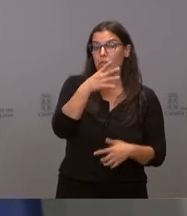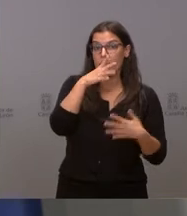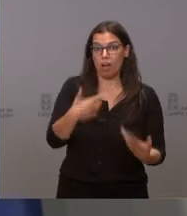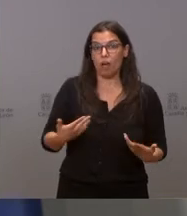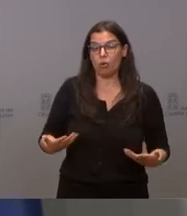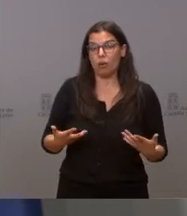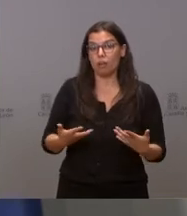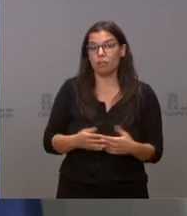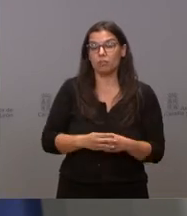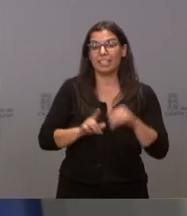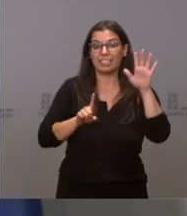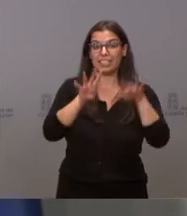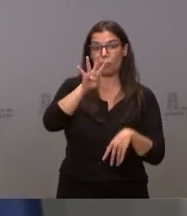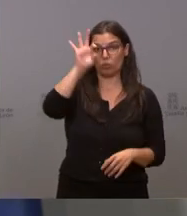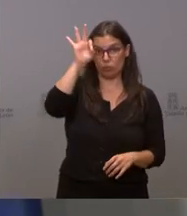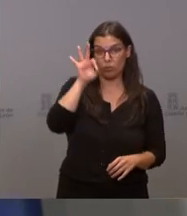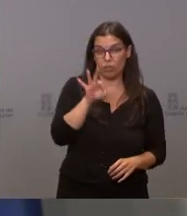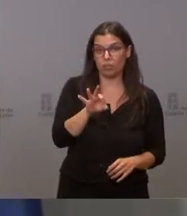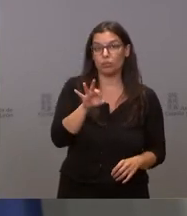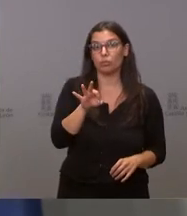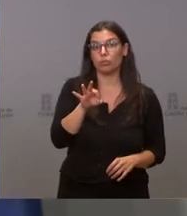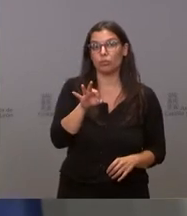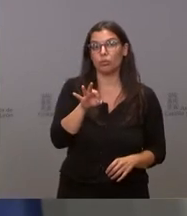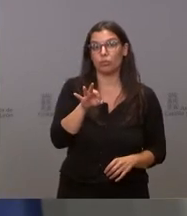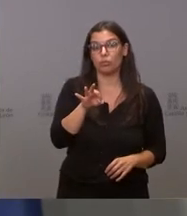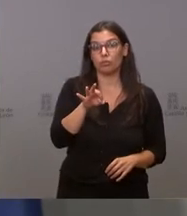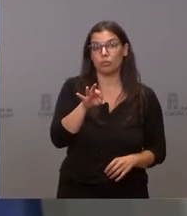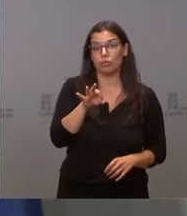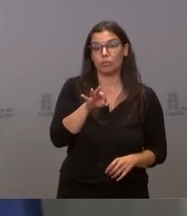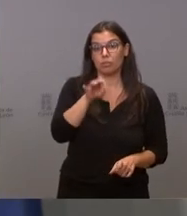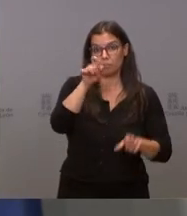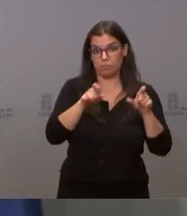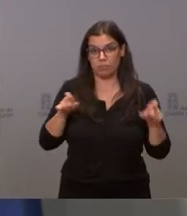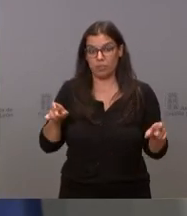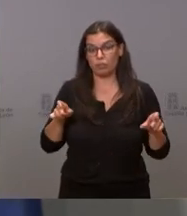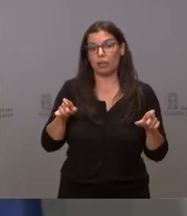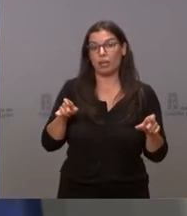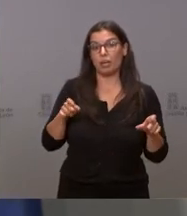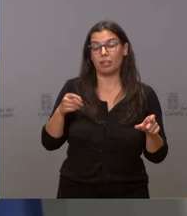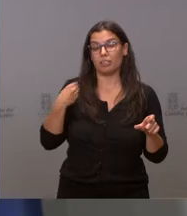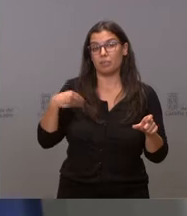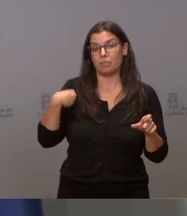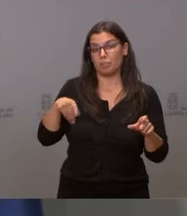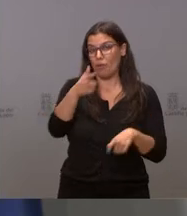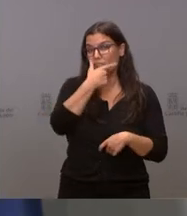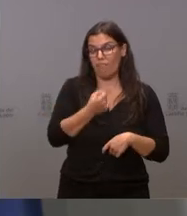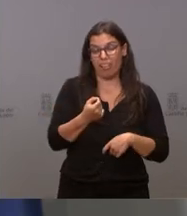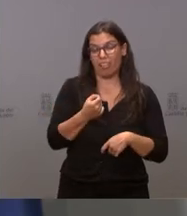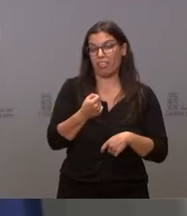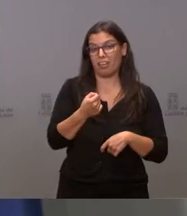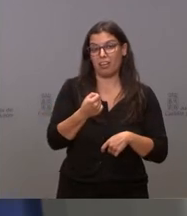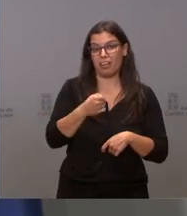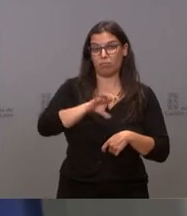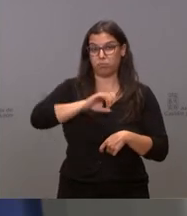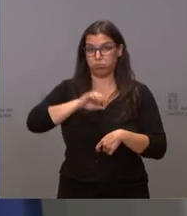el 64% de la población diana ya está inmunizado completamente.